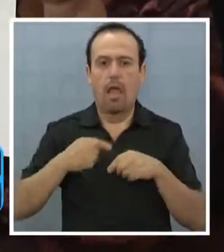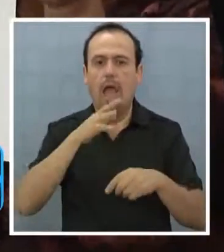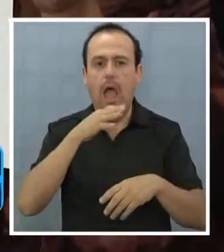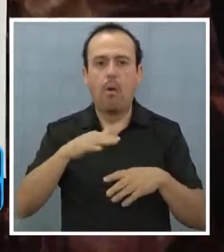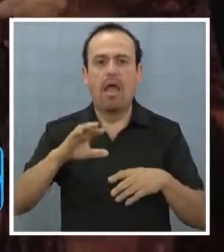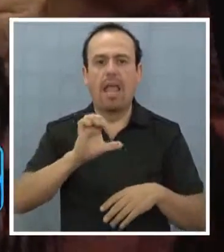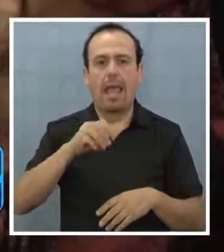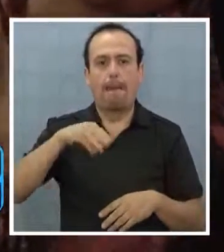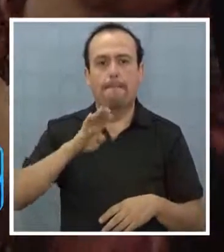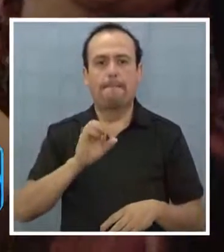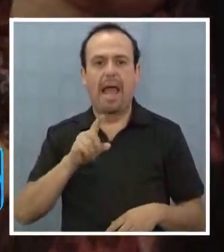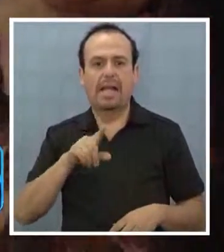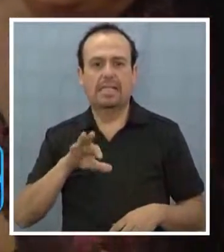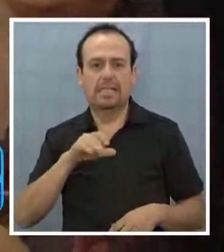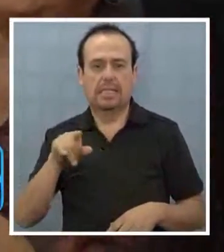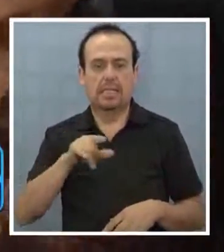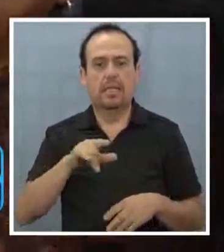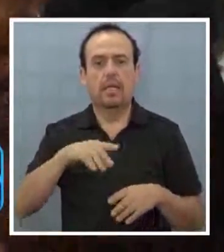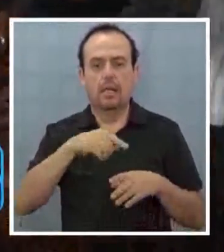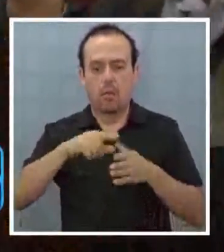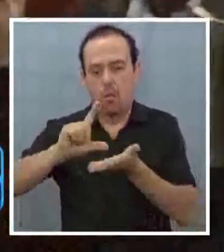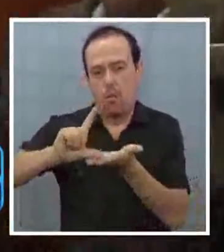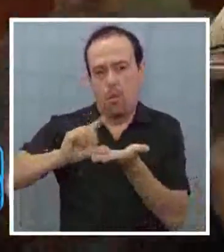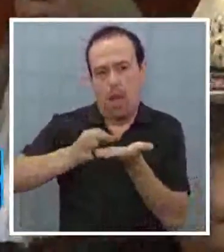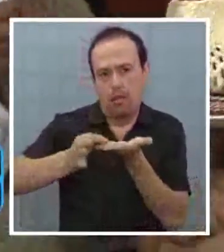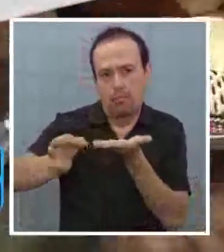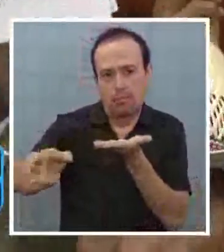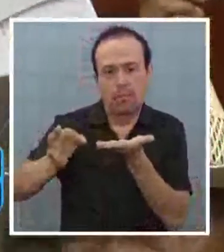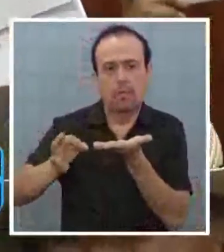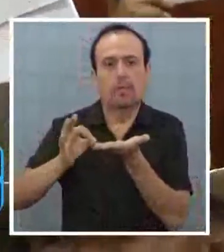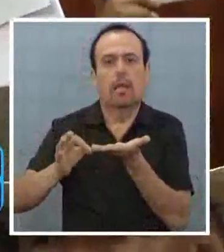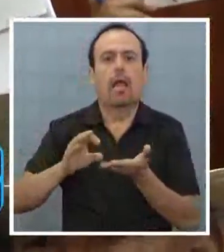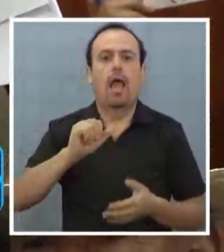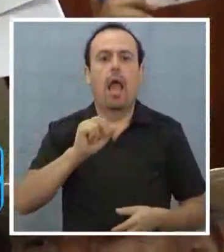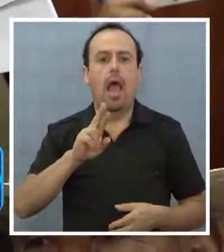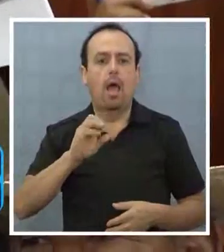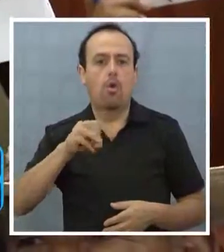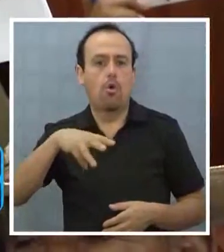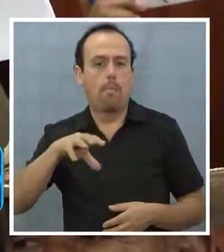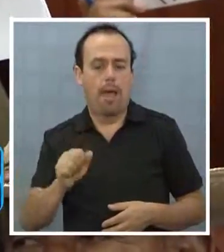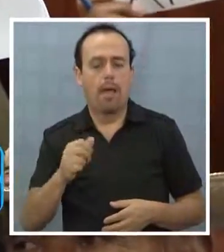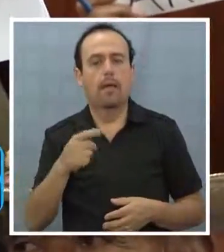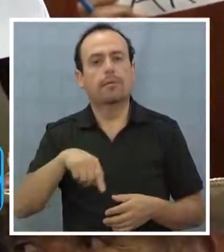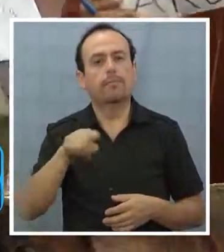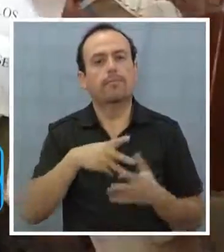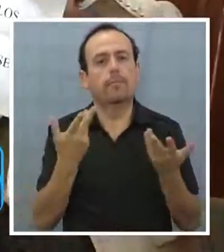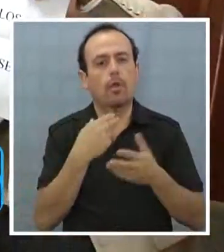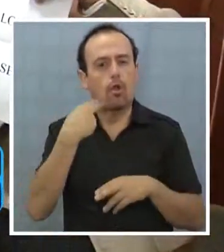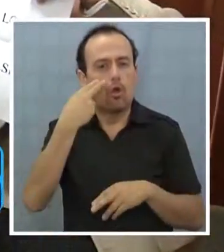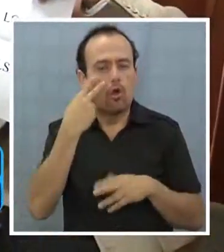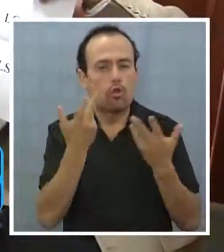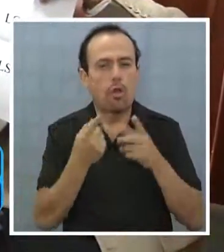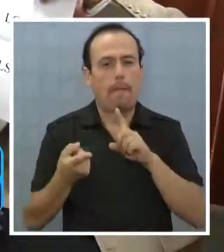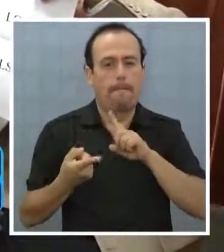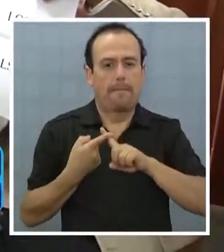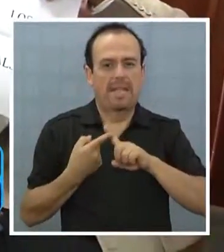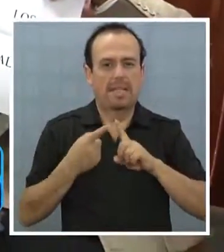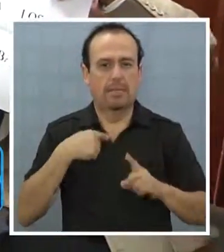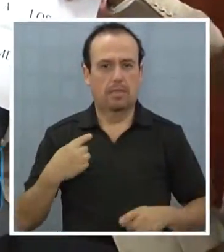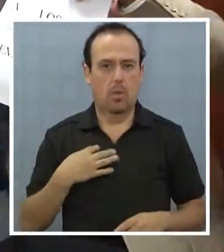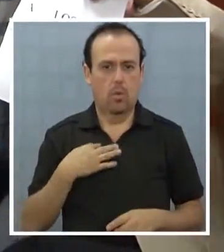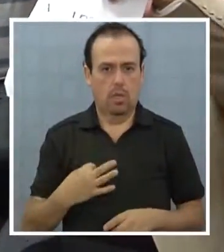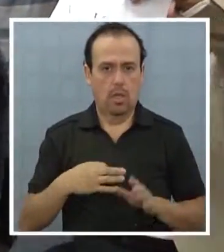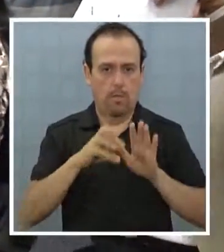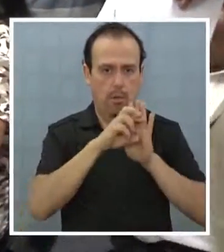manifestándose con letreros alusivos durante la sesión de la Comisión de Infraestructura, destinada a conocer de la participación ciudadana en el